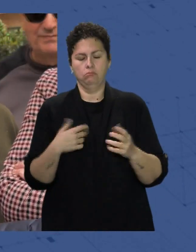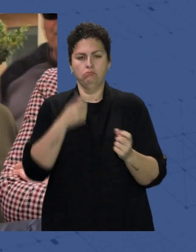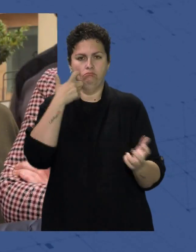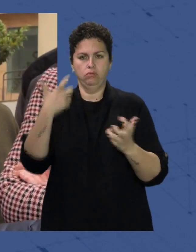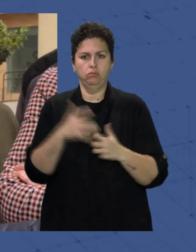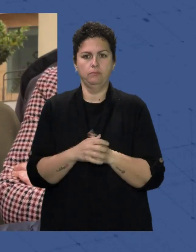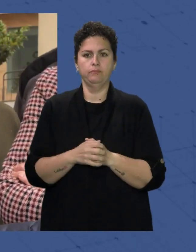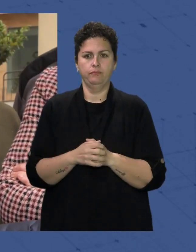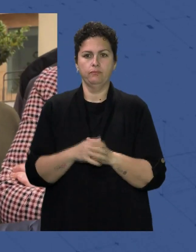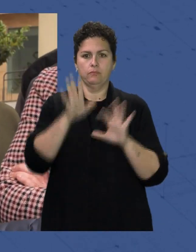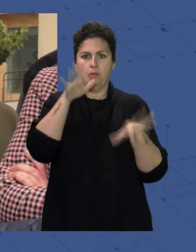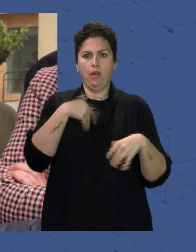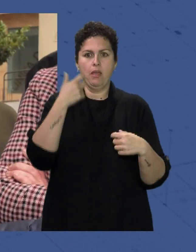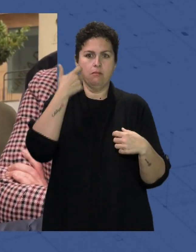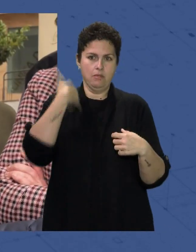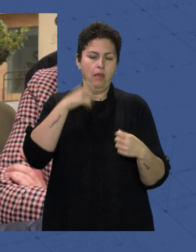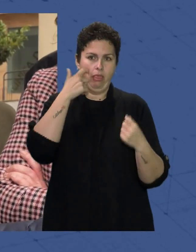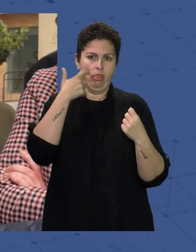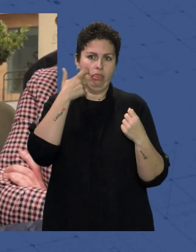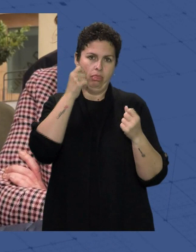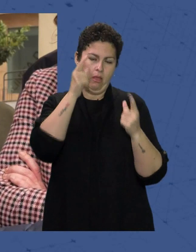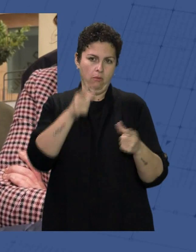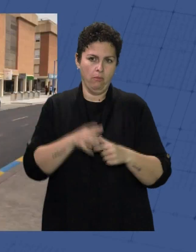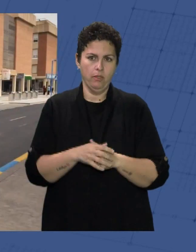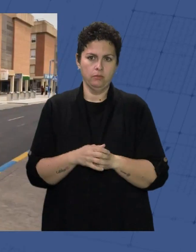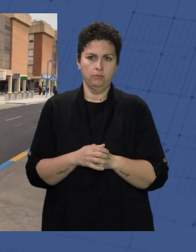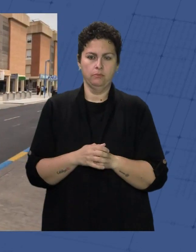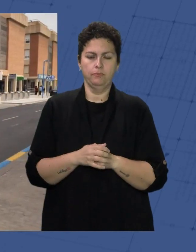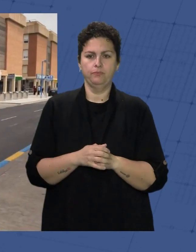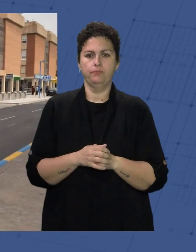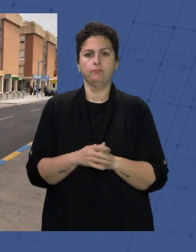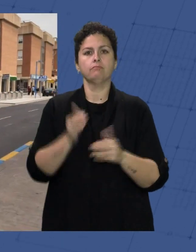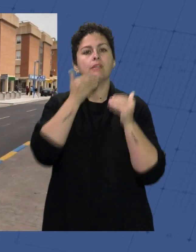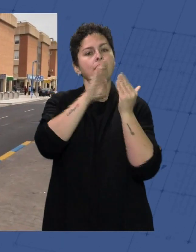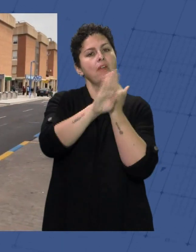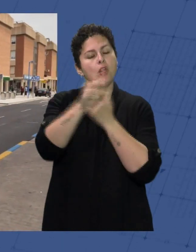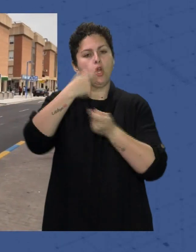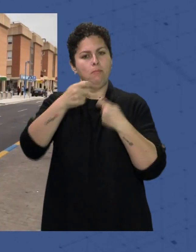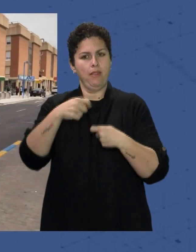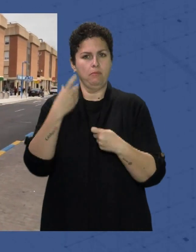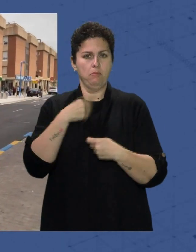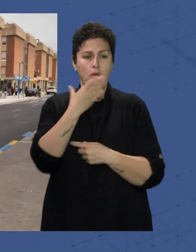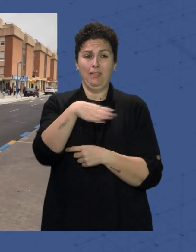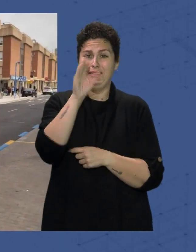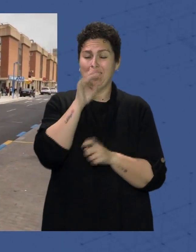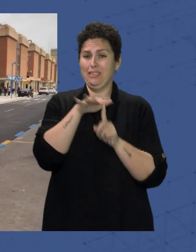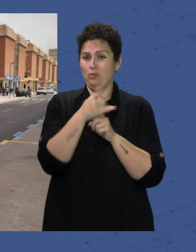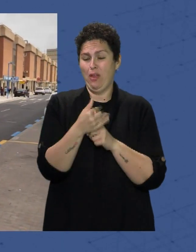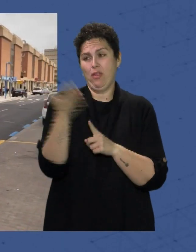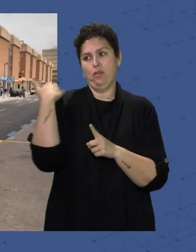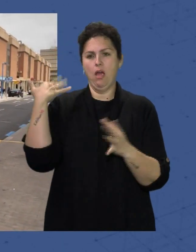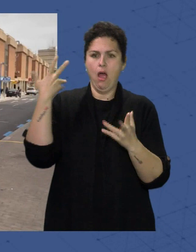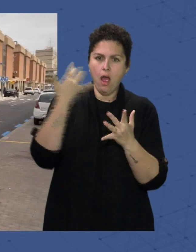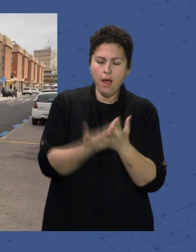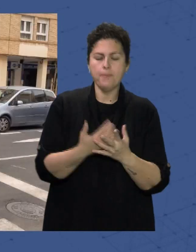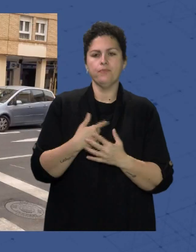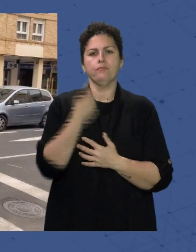ahora ya se están dando cuenta de lo que hay Agradeciendo a vecinos y comerciantes esta comprensión y felicitándose nuevamente del resultado de